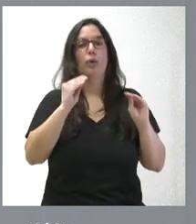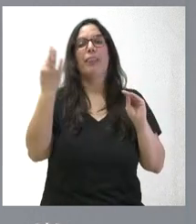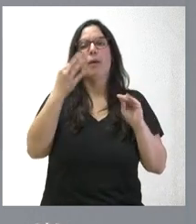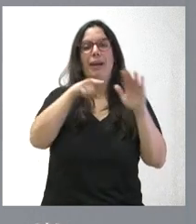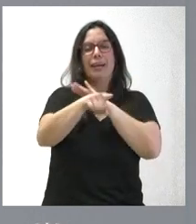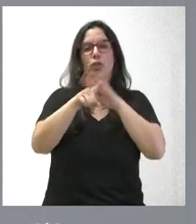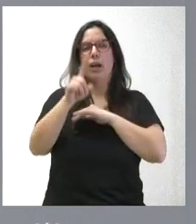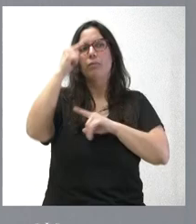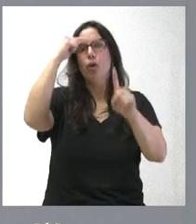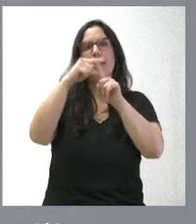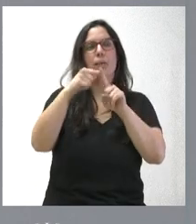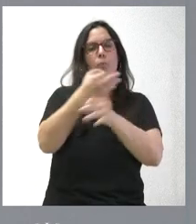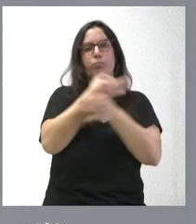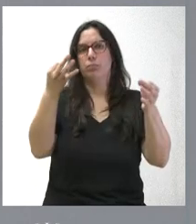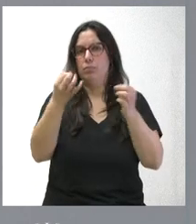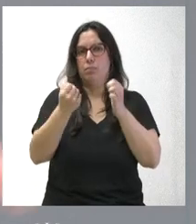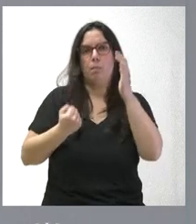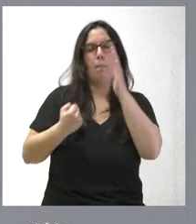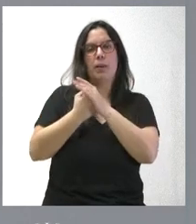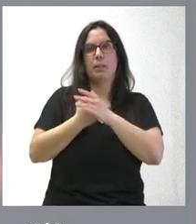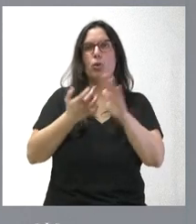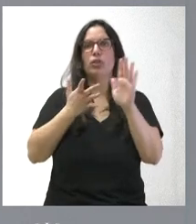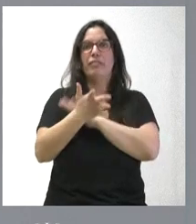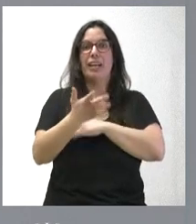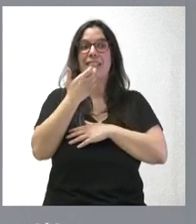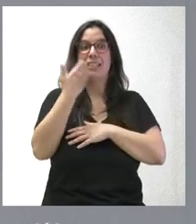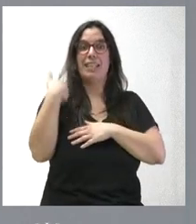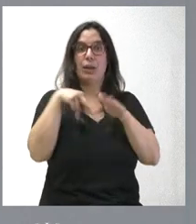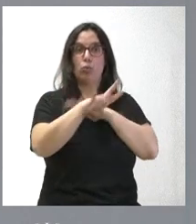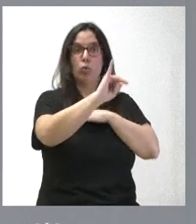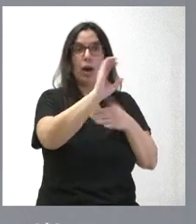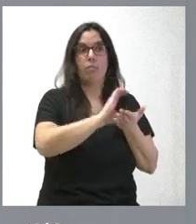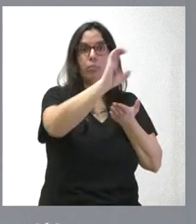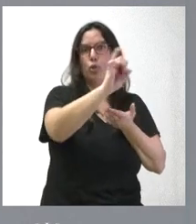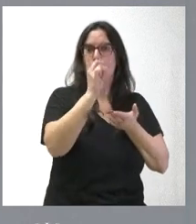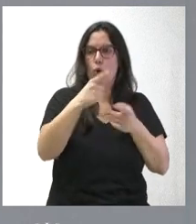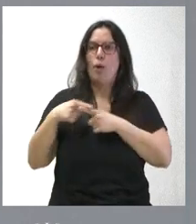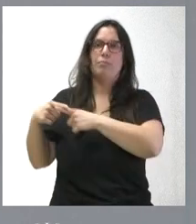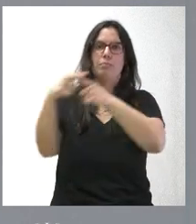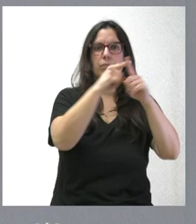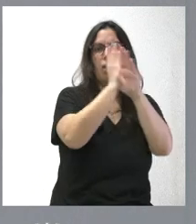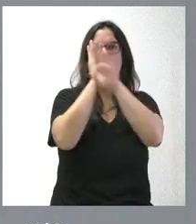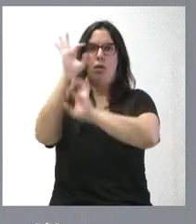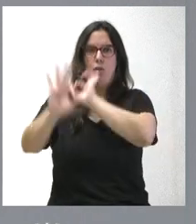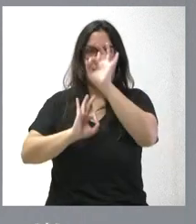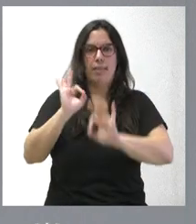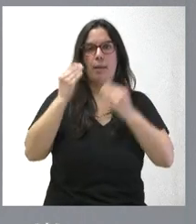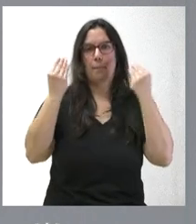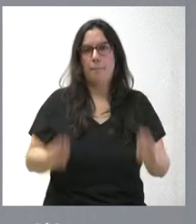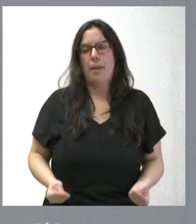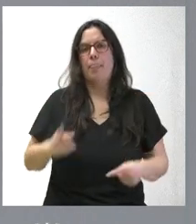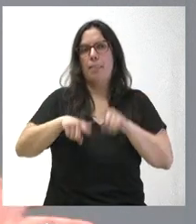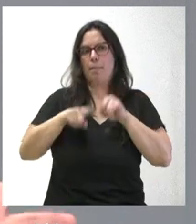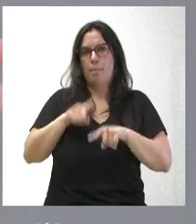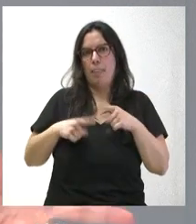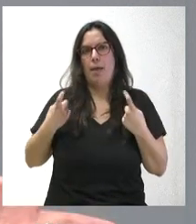la mayor eficiencia posible. No se trata solo de poner fondos a quien ya tiene estos recursos, sino de asignarlos fundamentalmente en función de estas liquideces a donde sea más preciso.